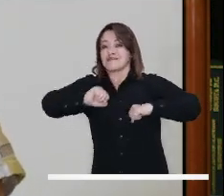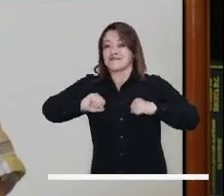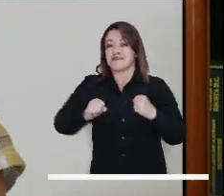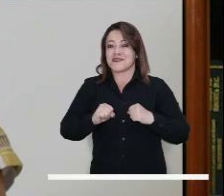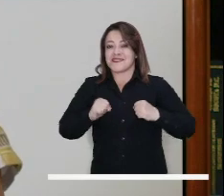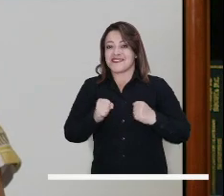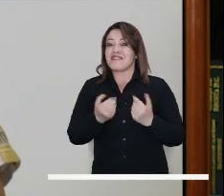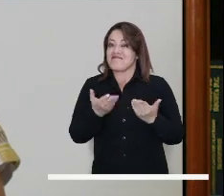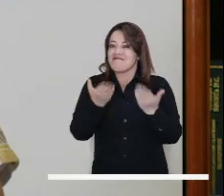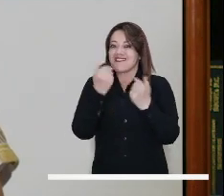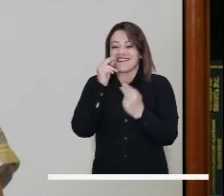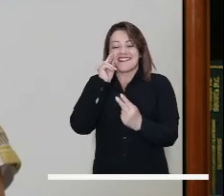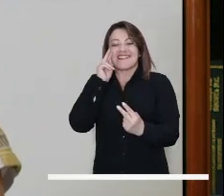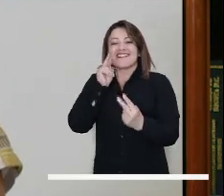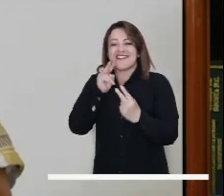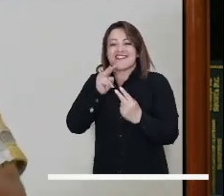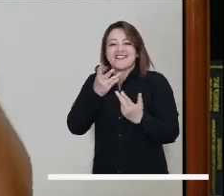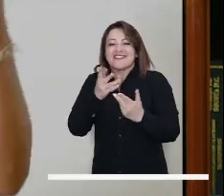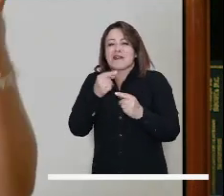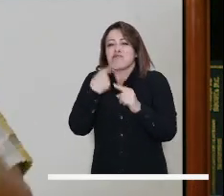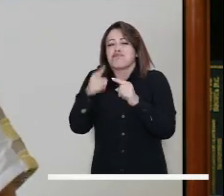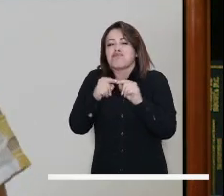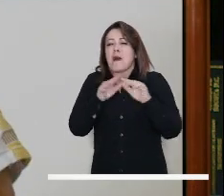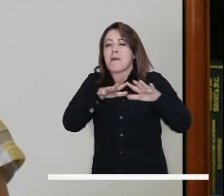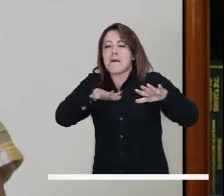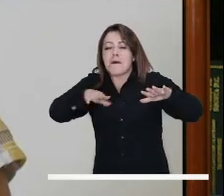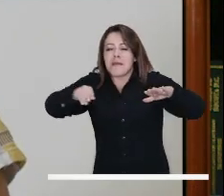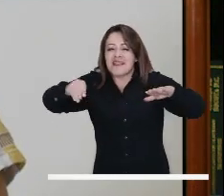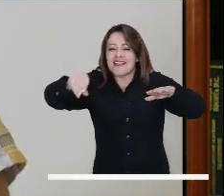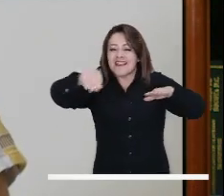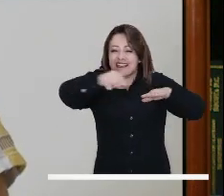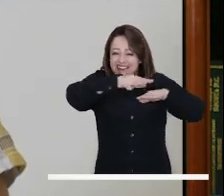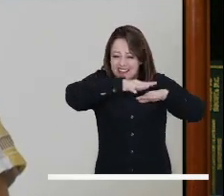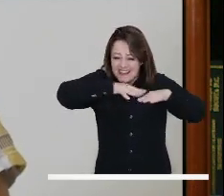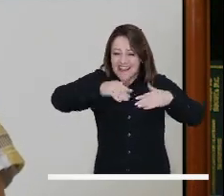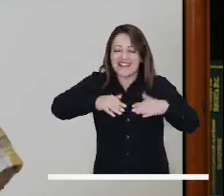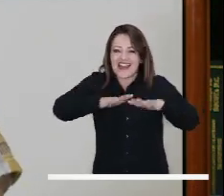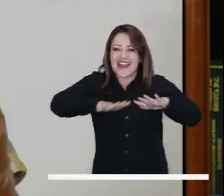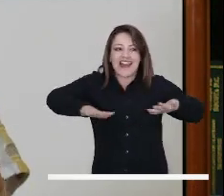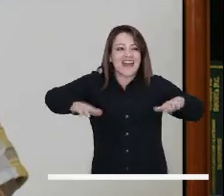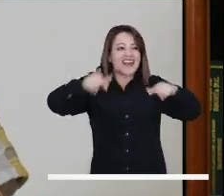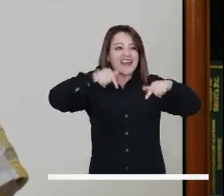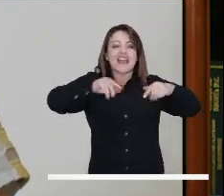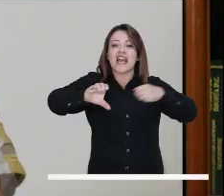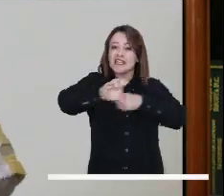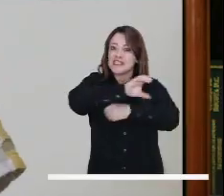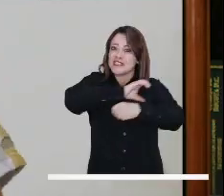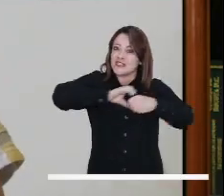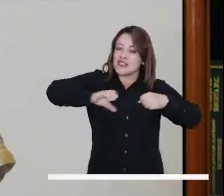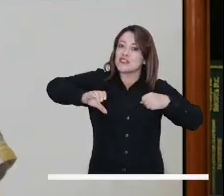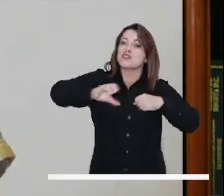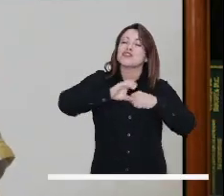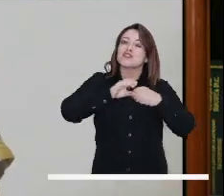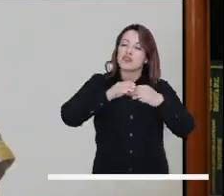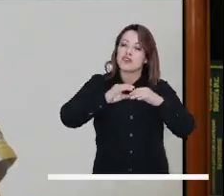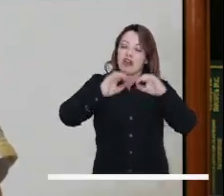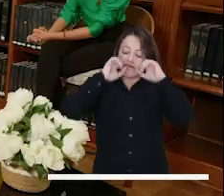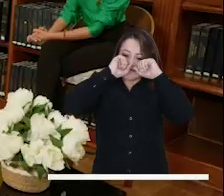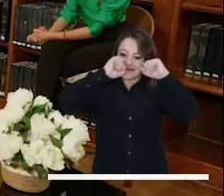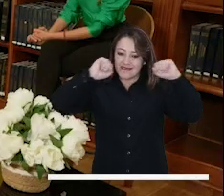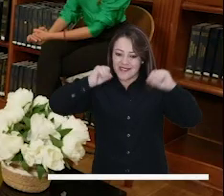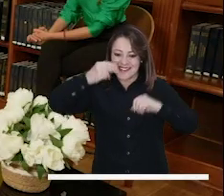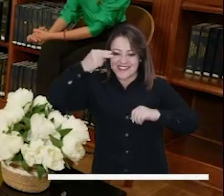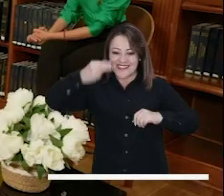bogotanas a conocer, obviamente, todas estas posibilidades de conocer a nuestra ciudad desde una perspectiva